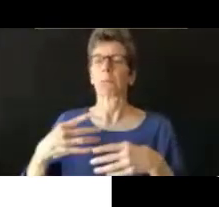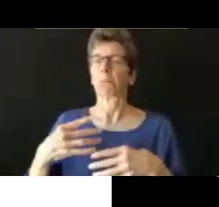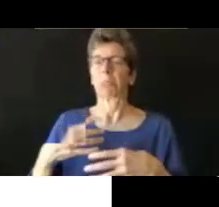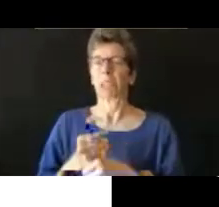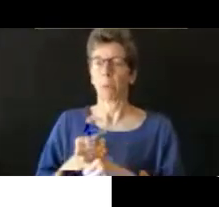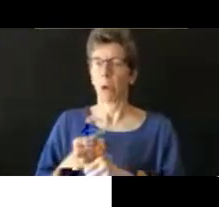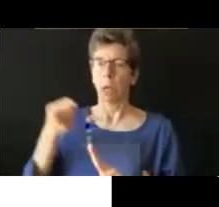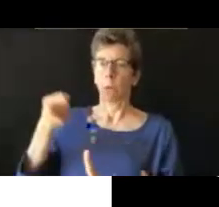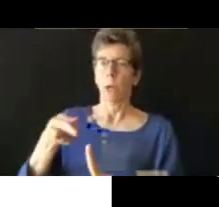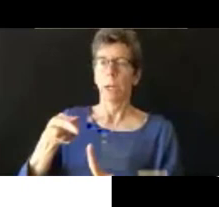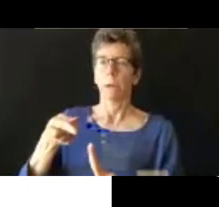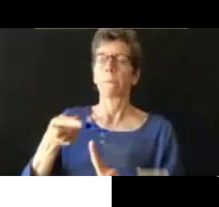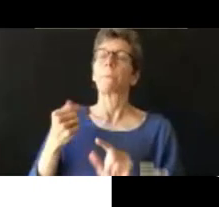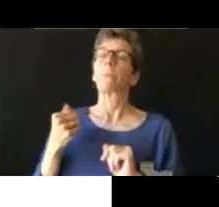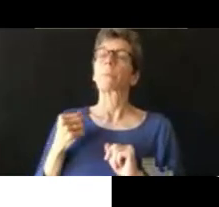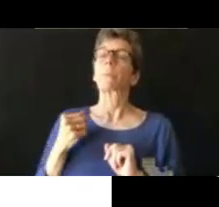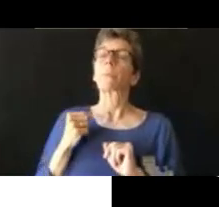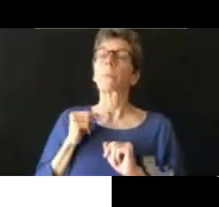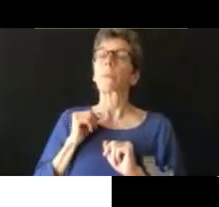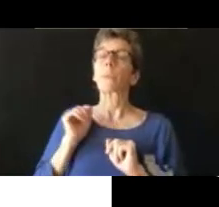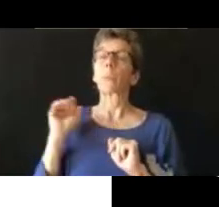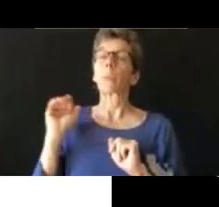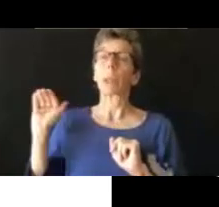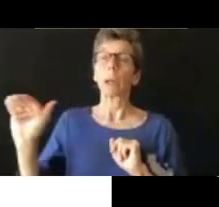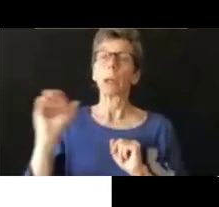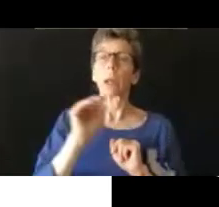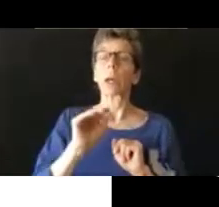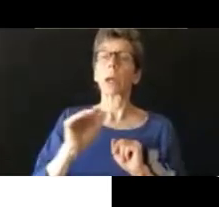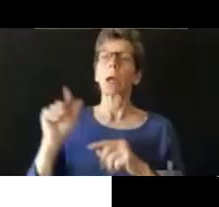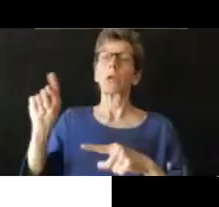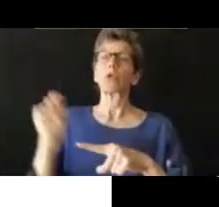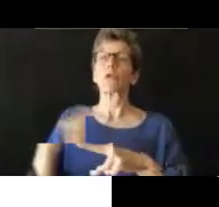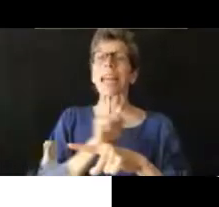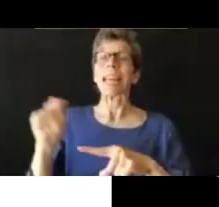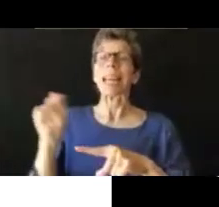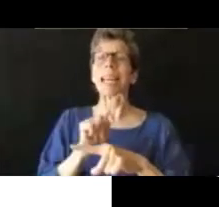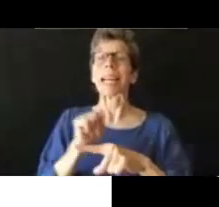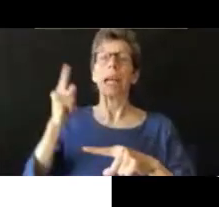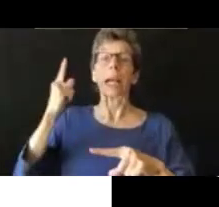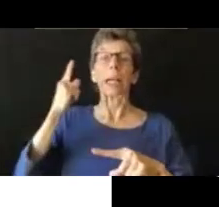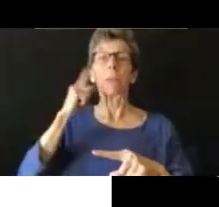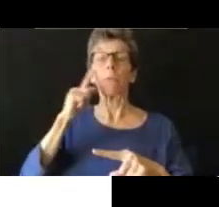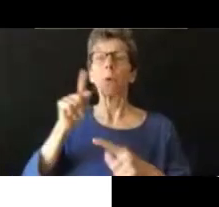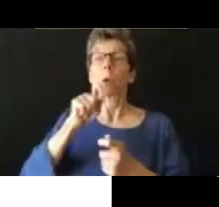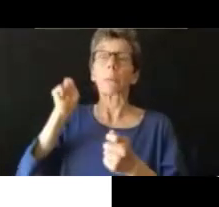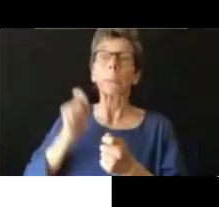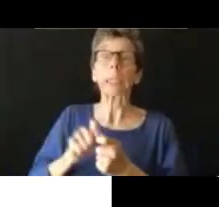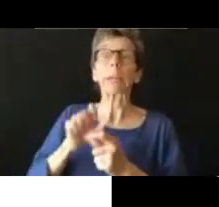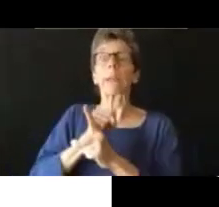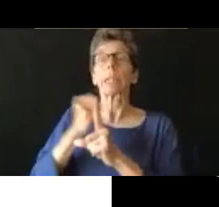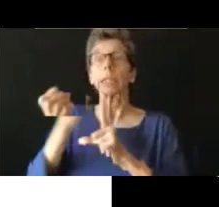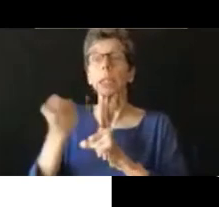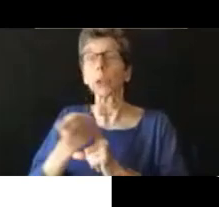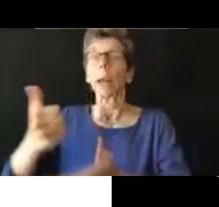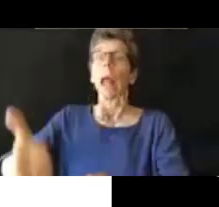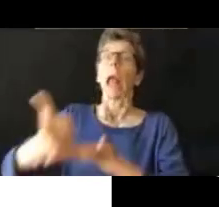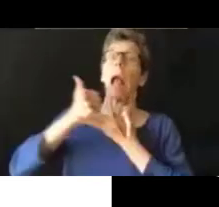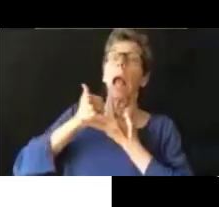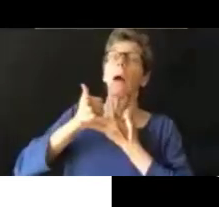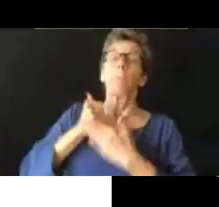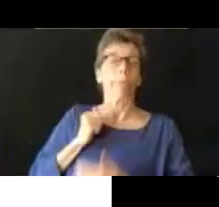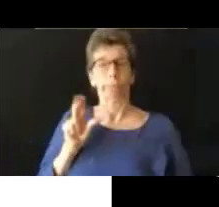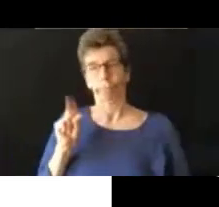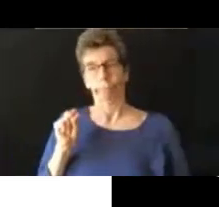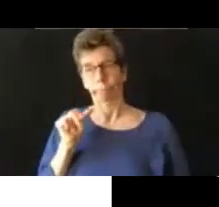rapidísimo de esto es recordarles que este webinario no está aquí para hablar de la situación en particular